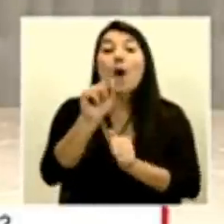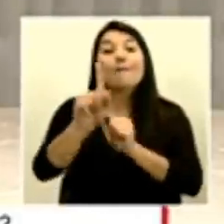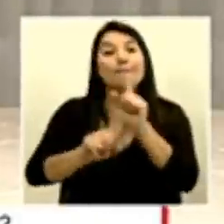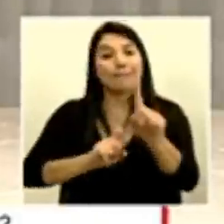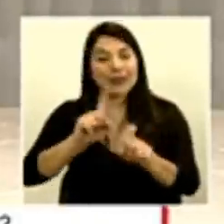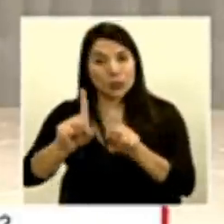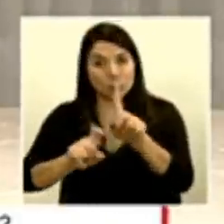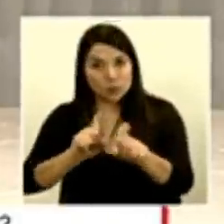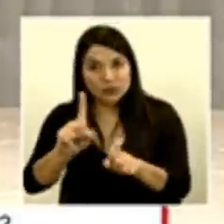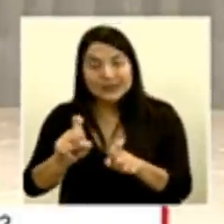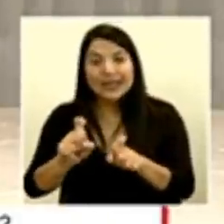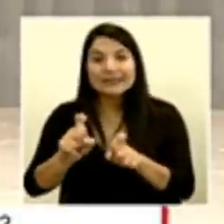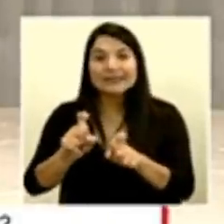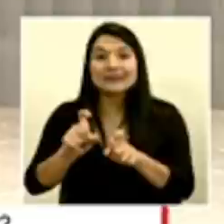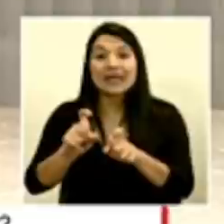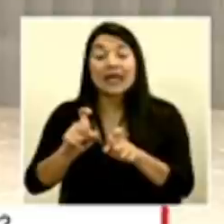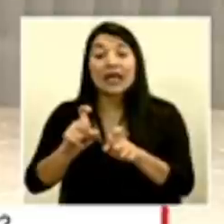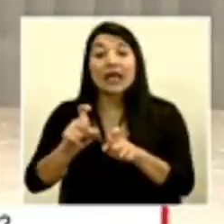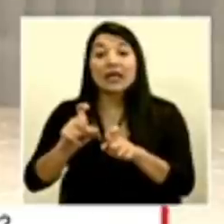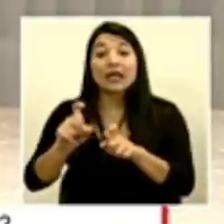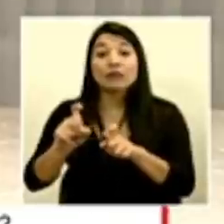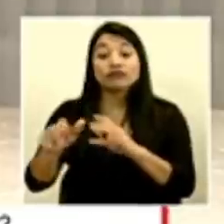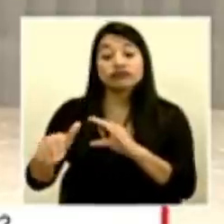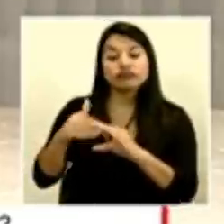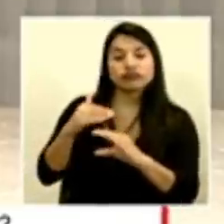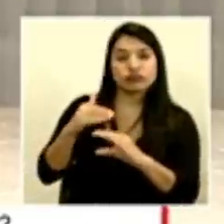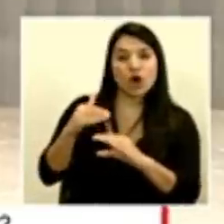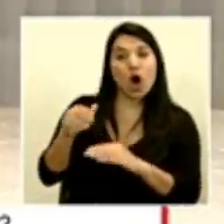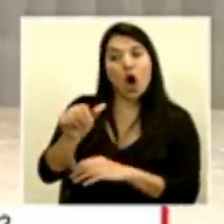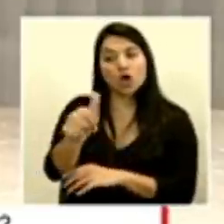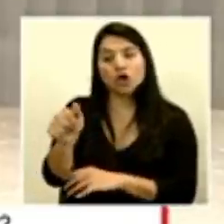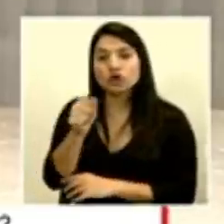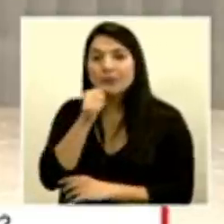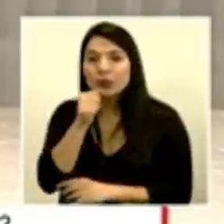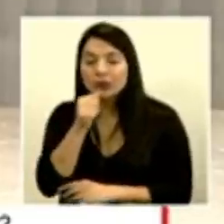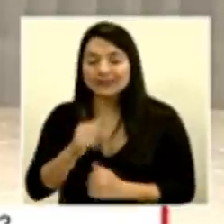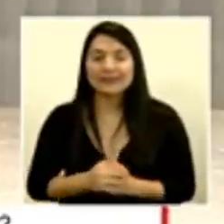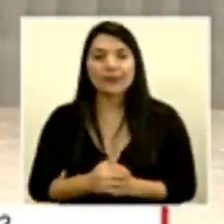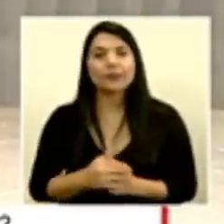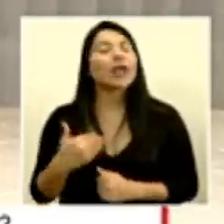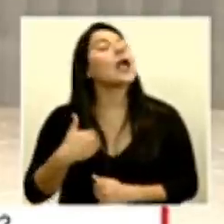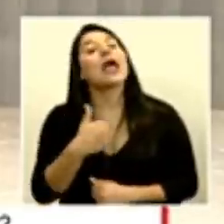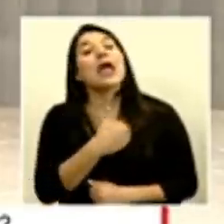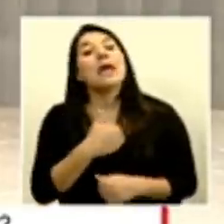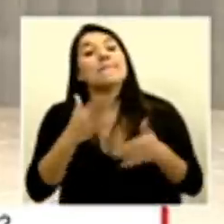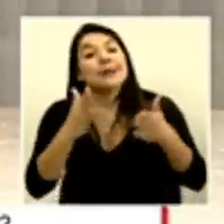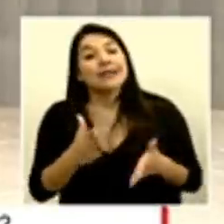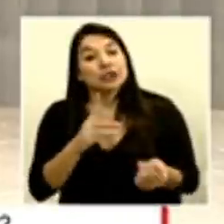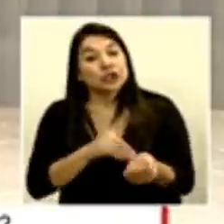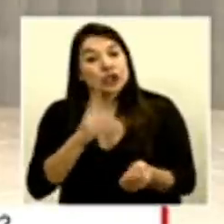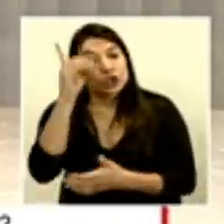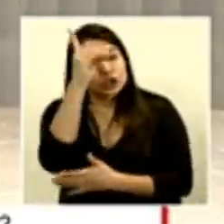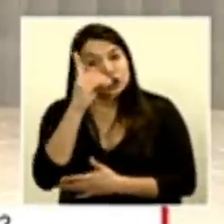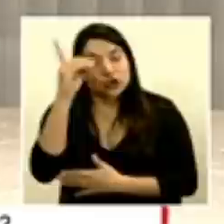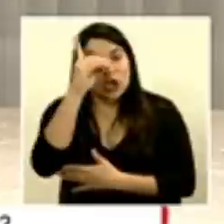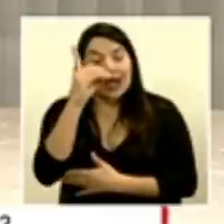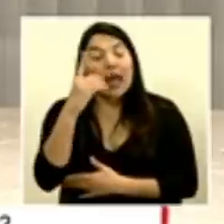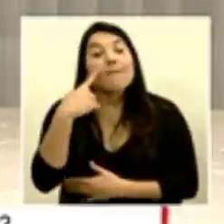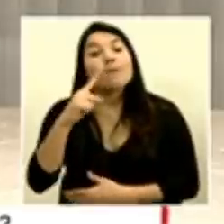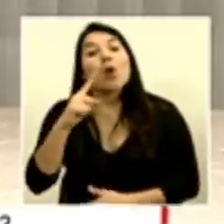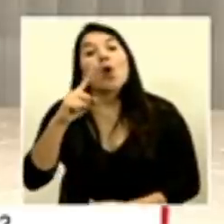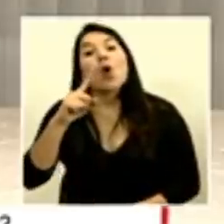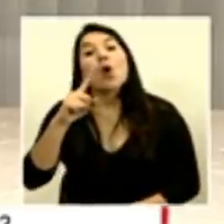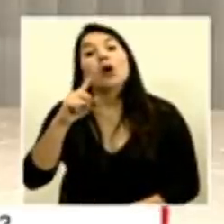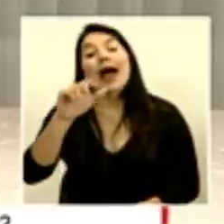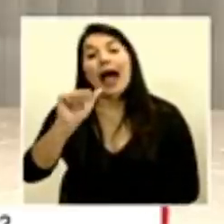que nos llegan nos hacen llegar los colegas ministro Salas esta consulta viene por parte del medio digital